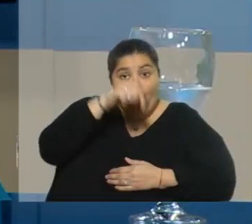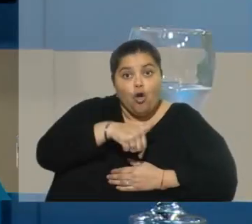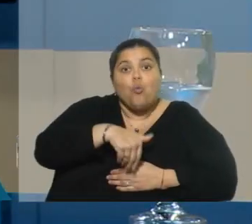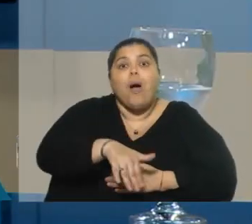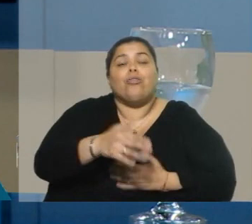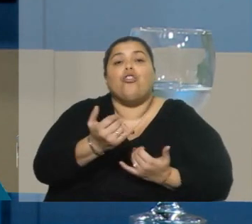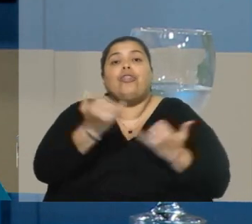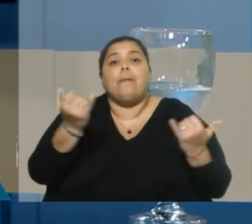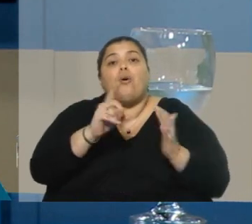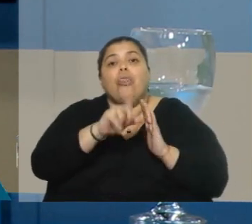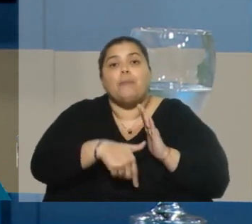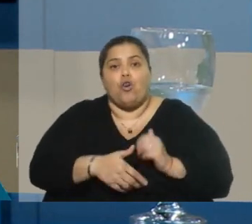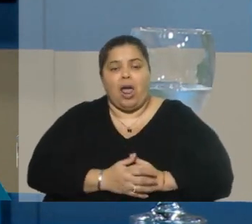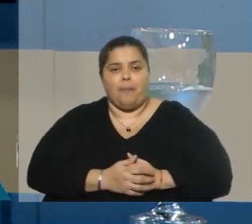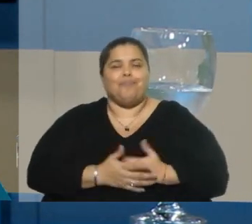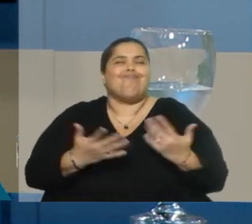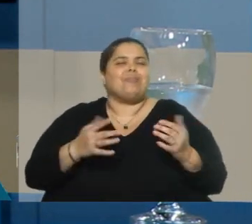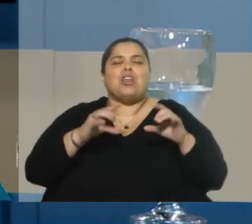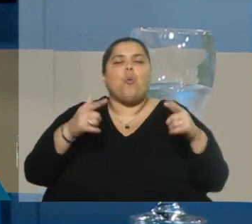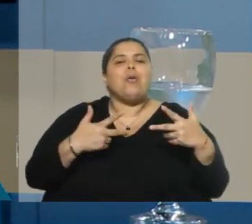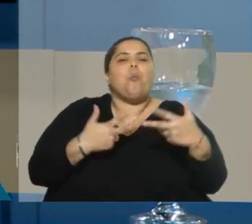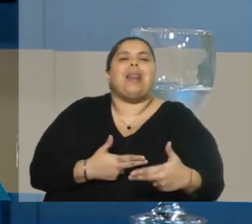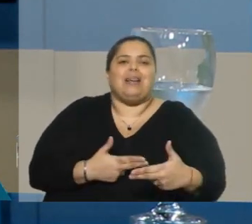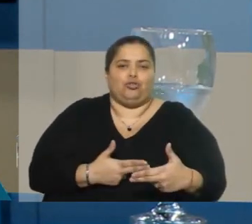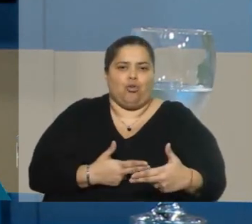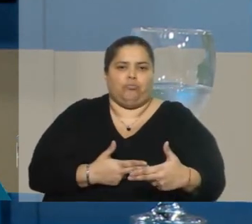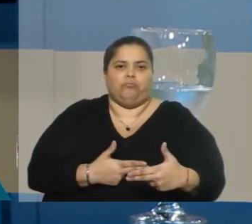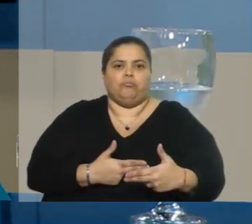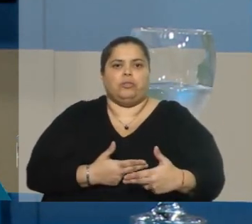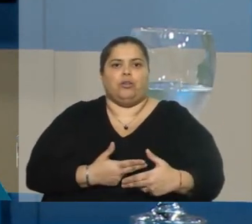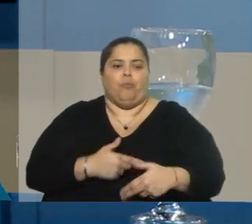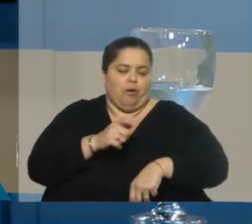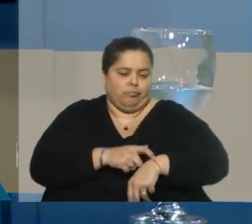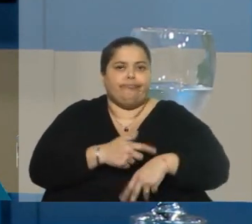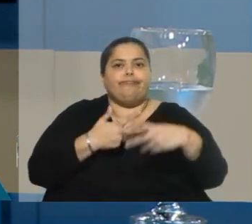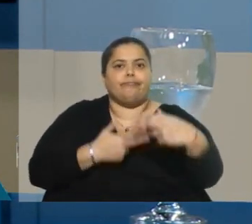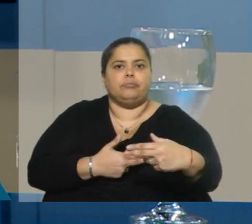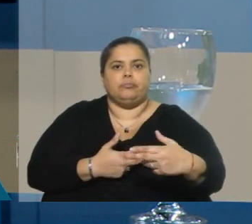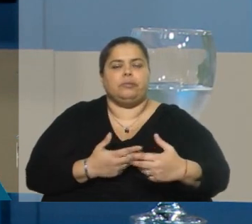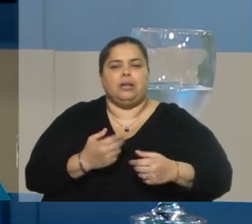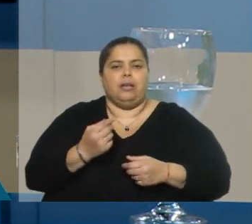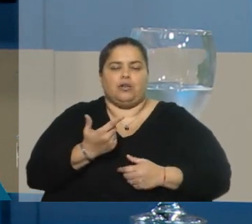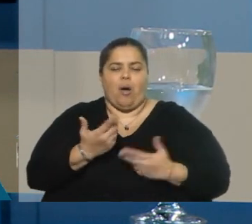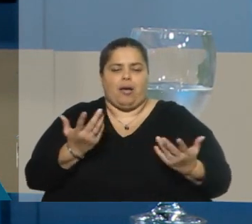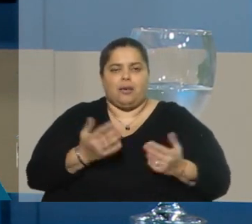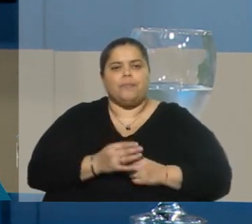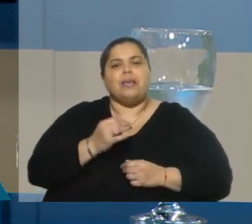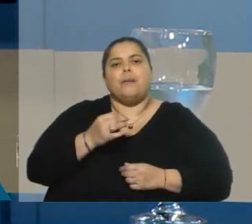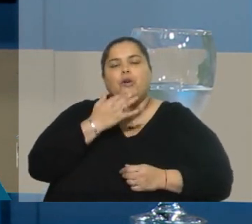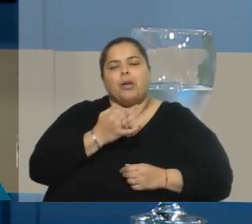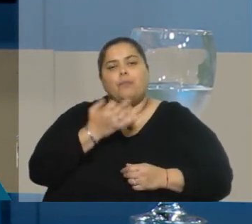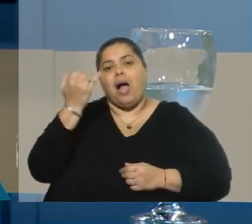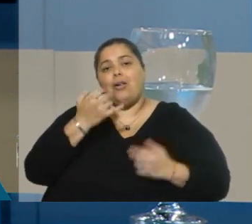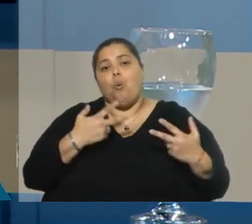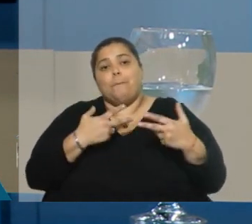A ver, en esto no hay plazos que uno diga, bueno, tengo determinadas certezas jurídicas. Hay un plazo que